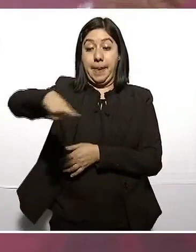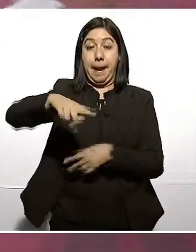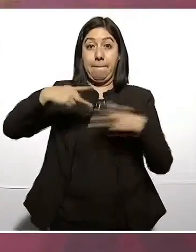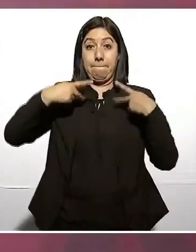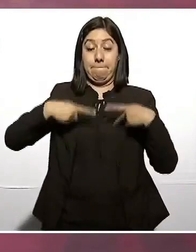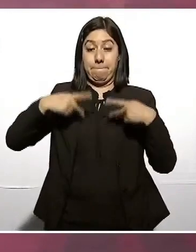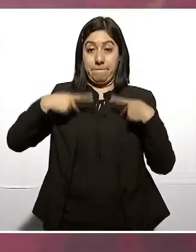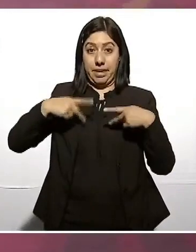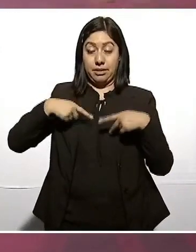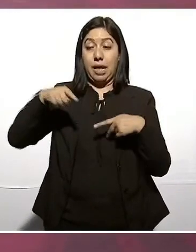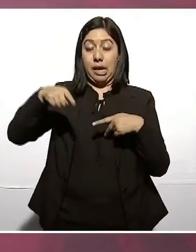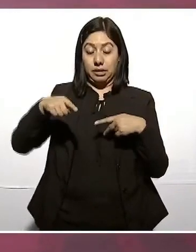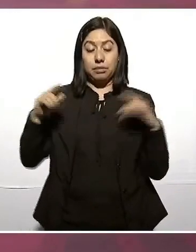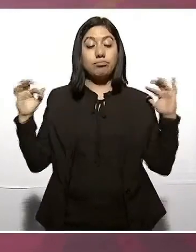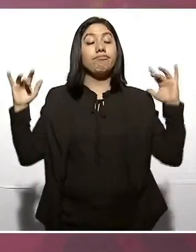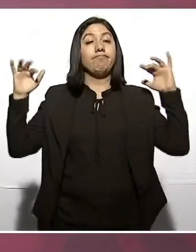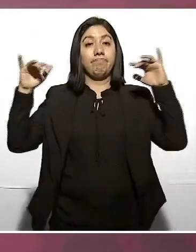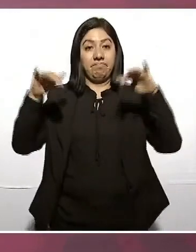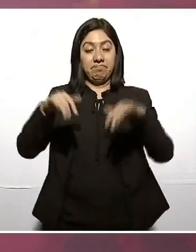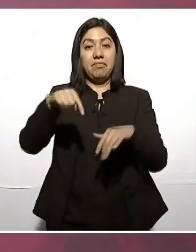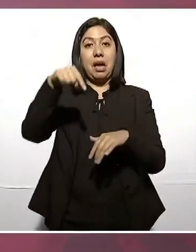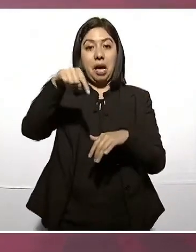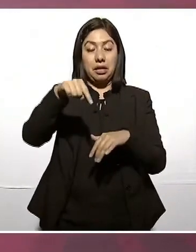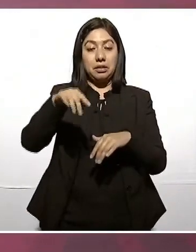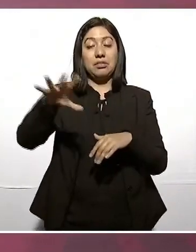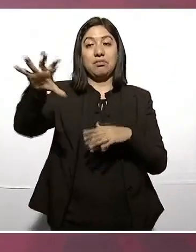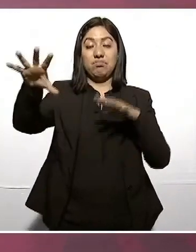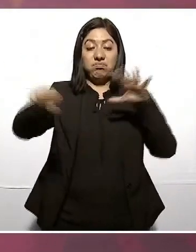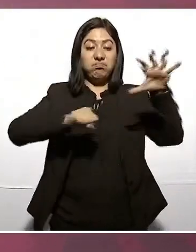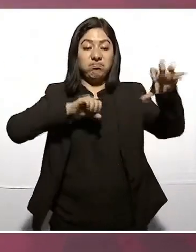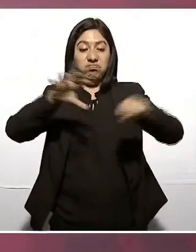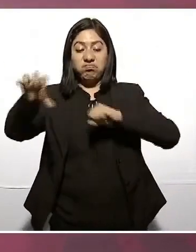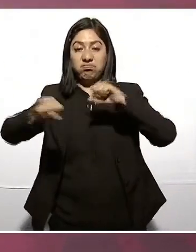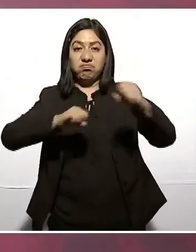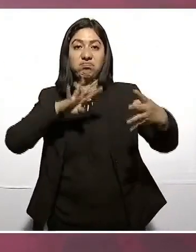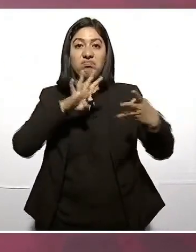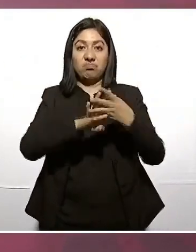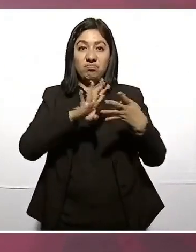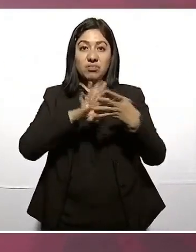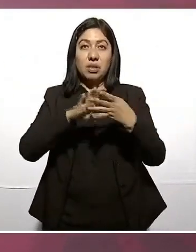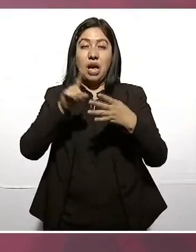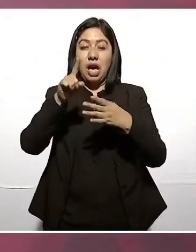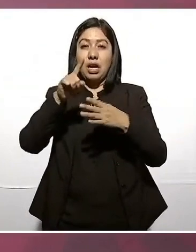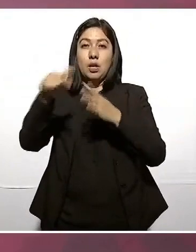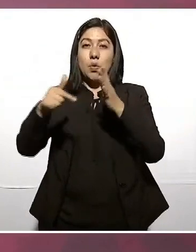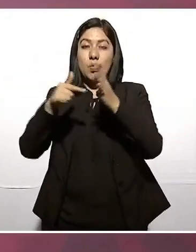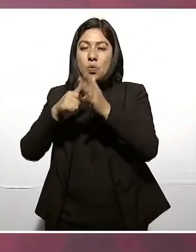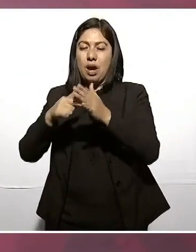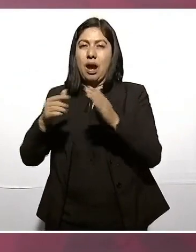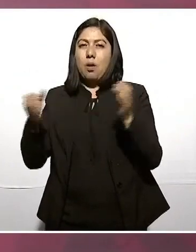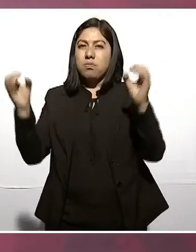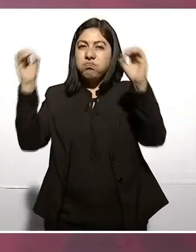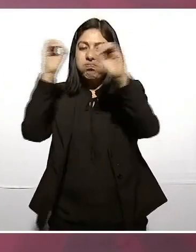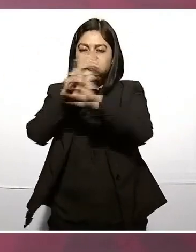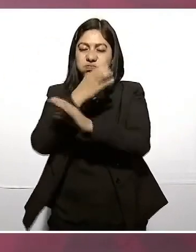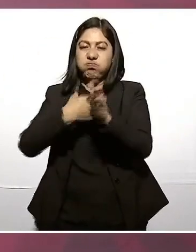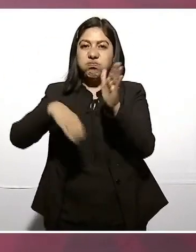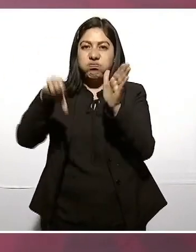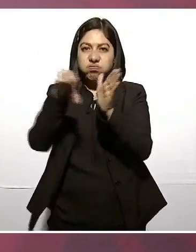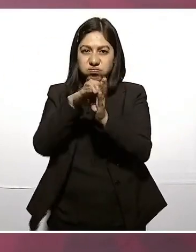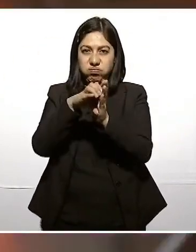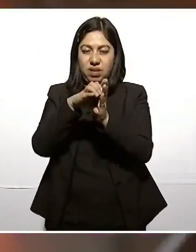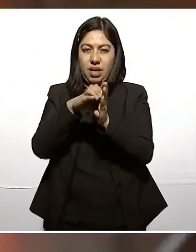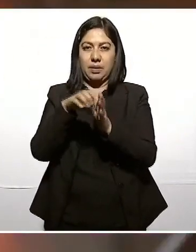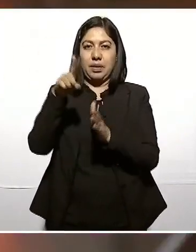venían aquí, a las cárceles, a las mazmorras de San Juan de Ulua.